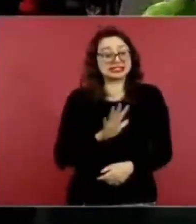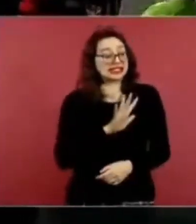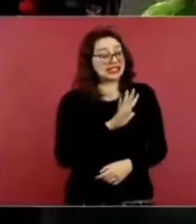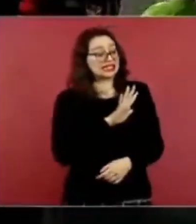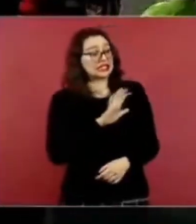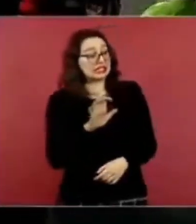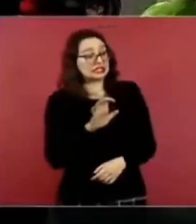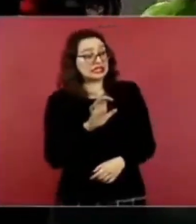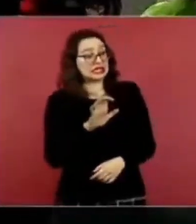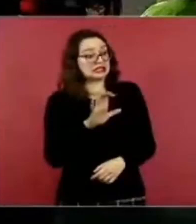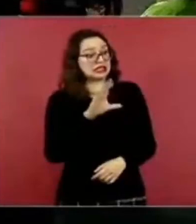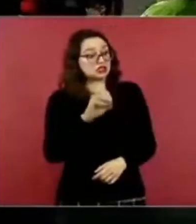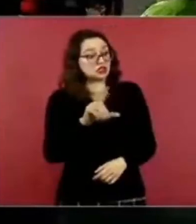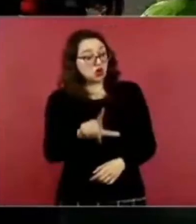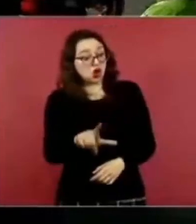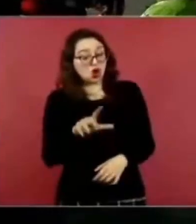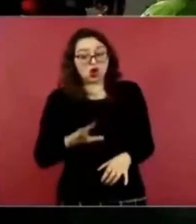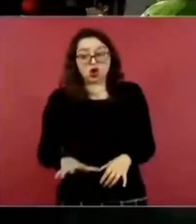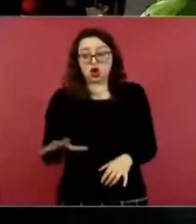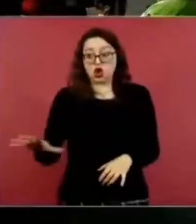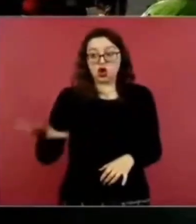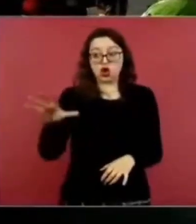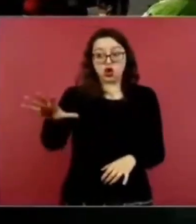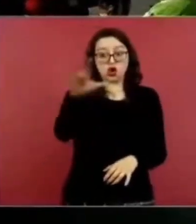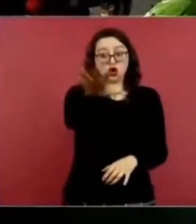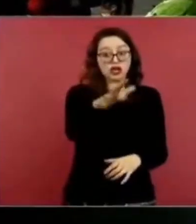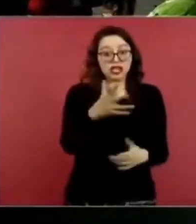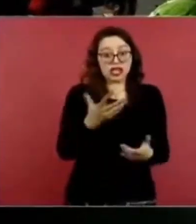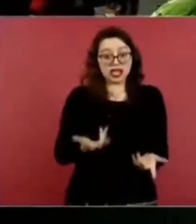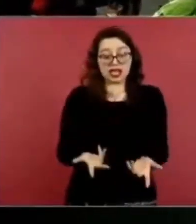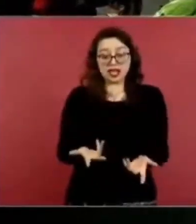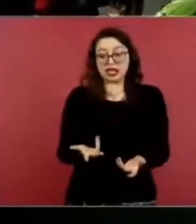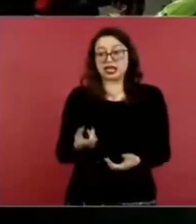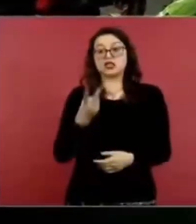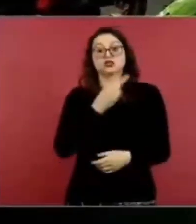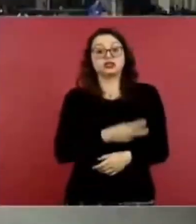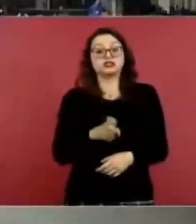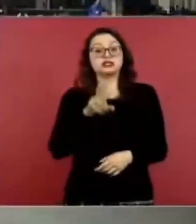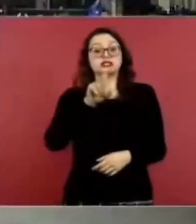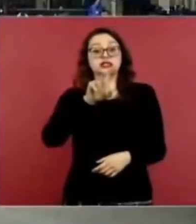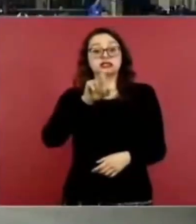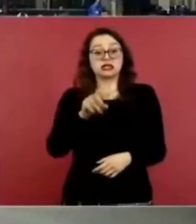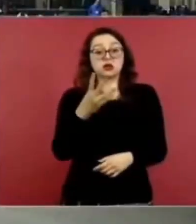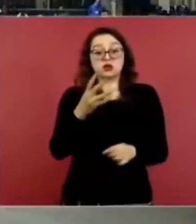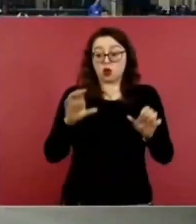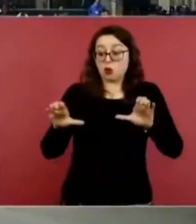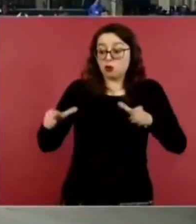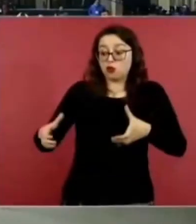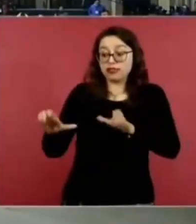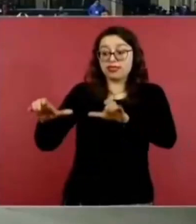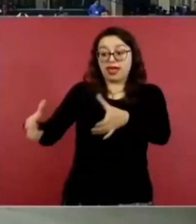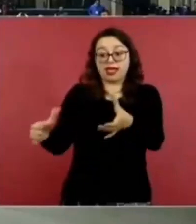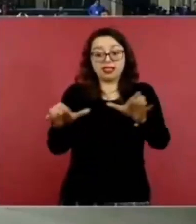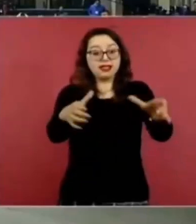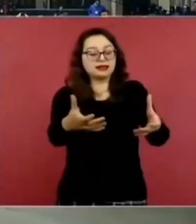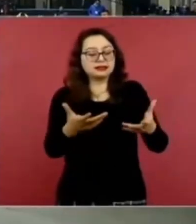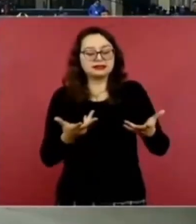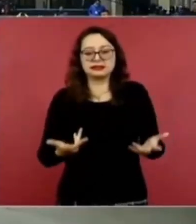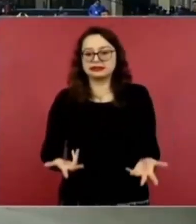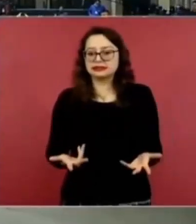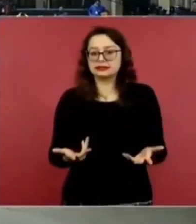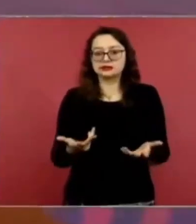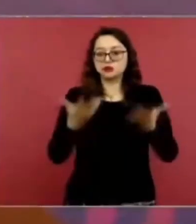234 comunidades. Entonces, la